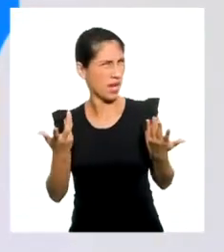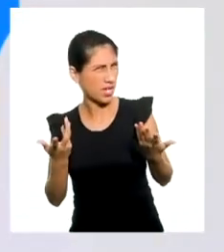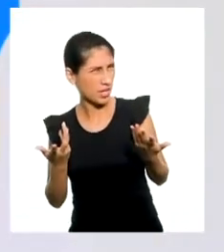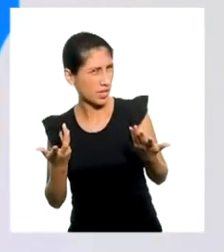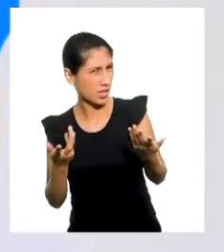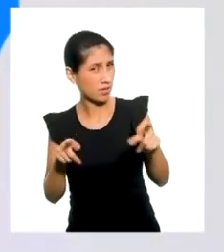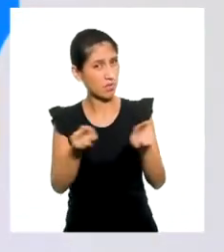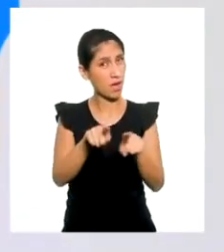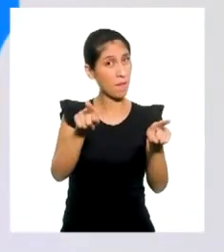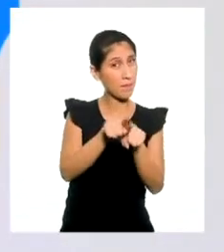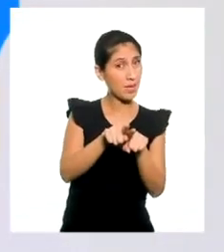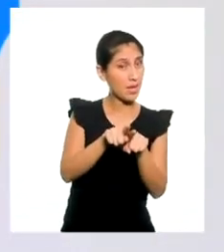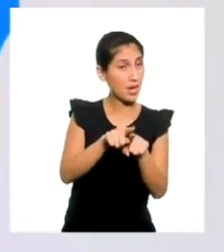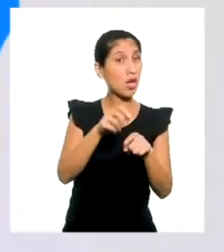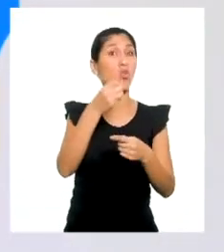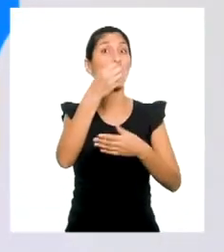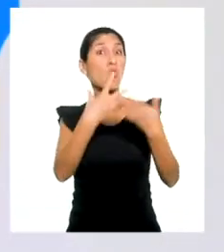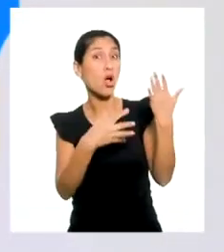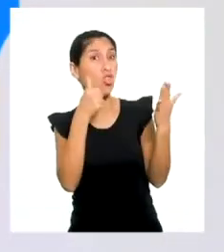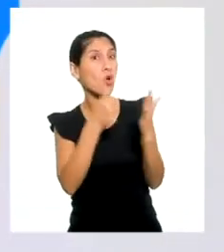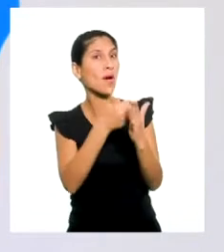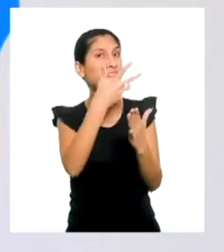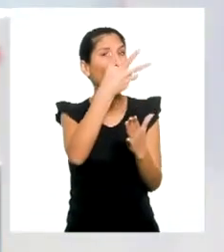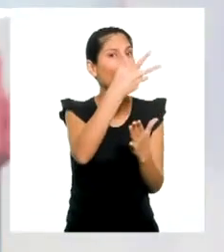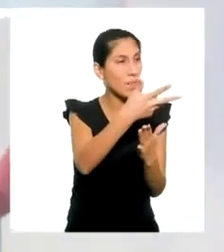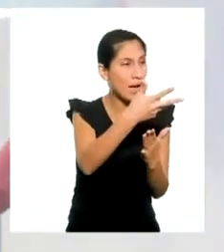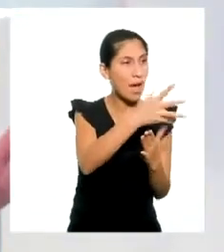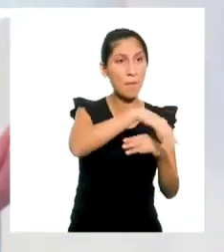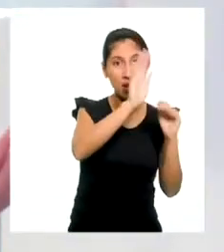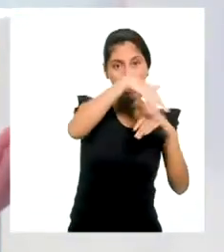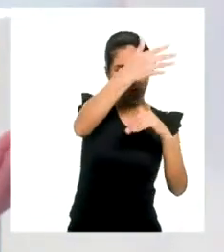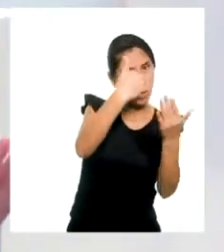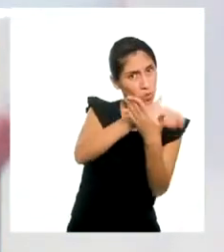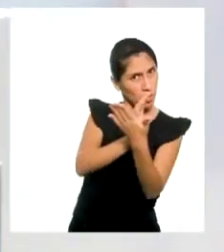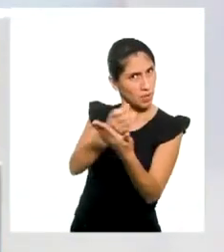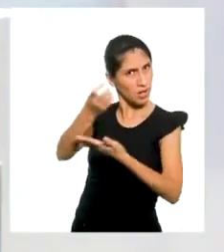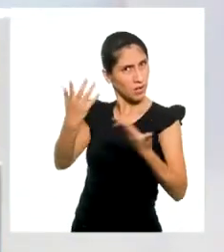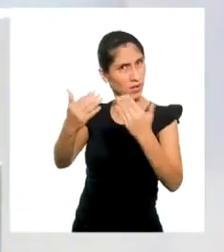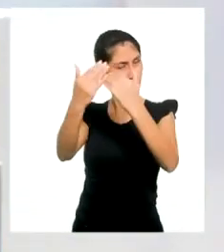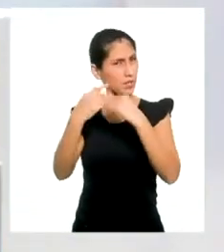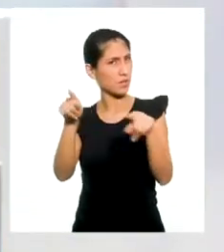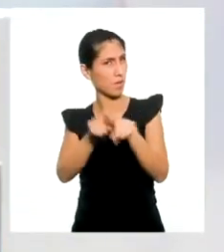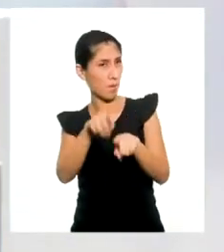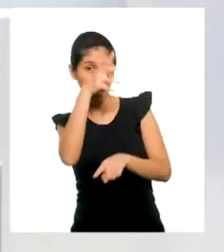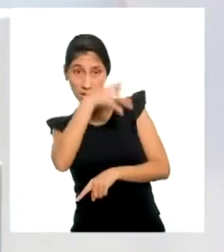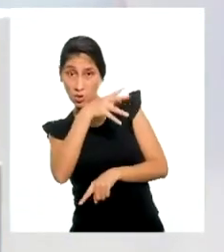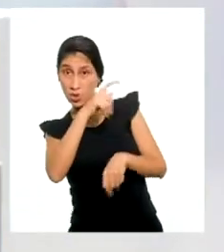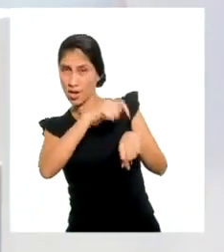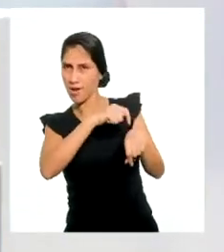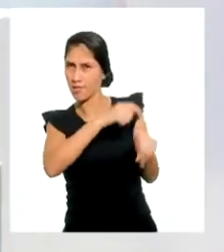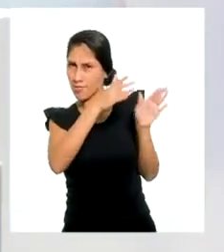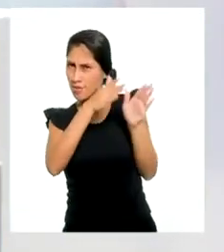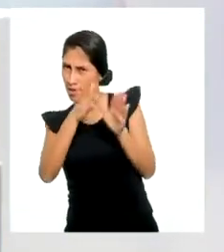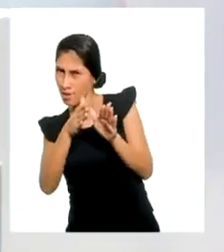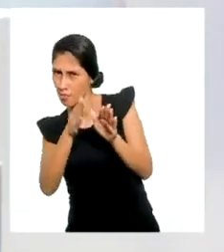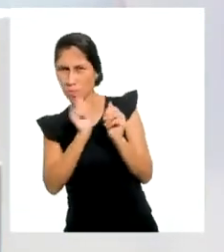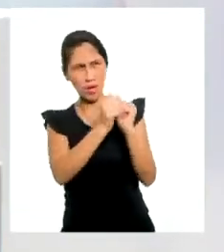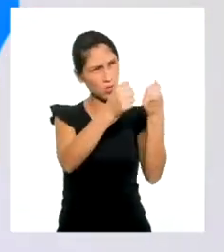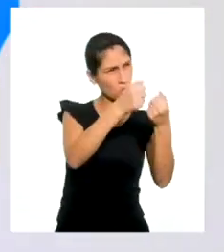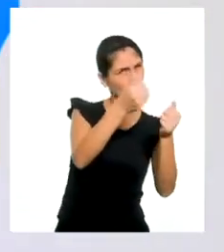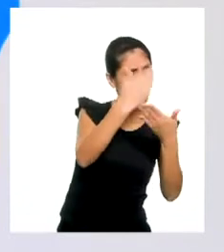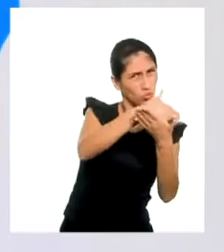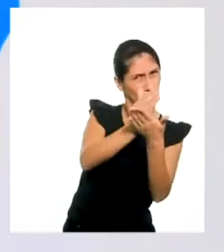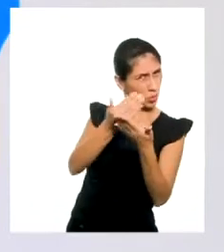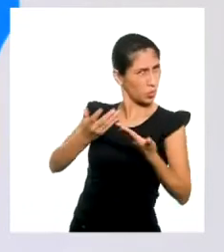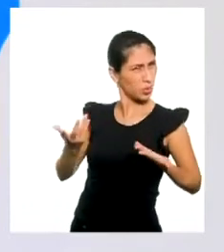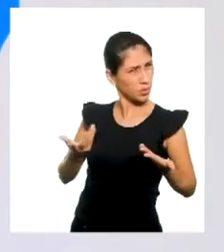calcular el costo de inversión en los ingredientes? ¿Para calcular el tiempo que te va a tomar hornear determinada cantidad de